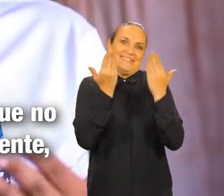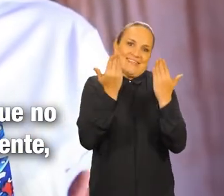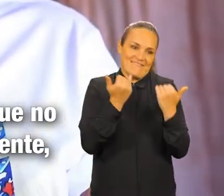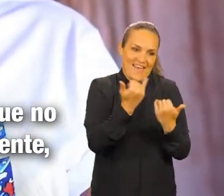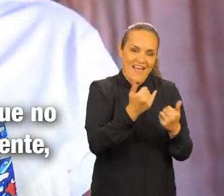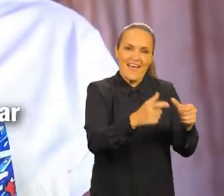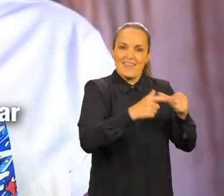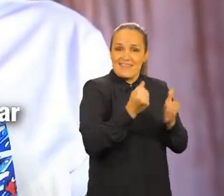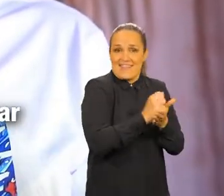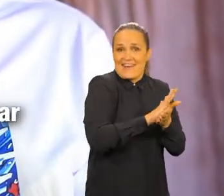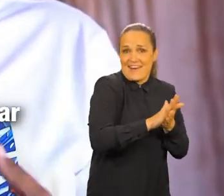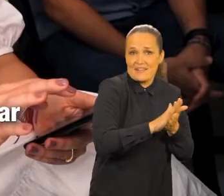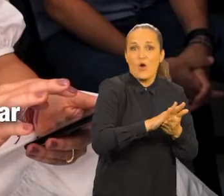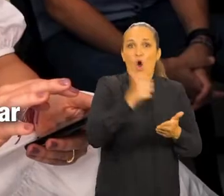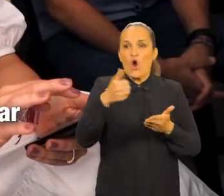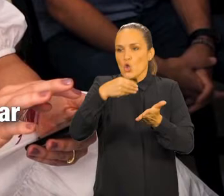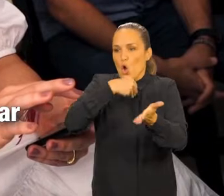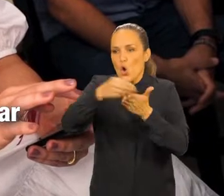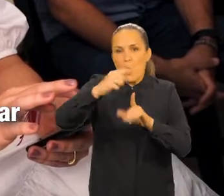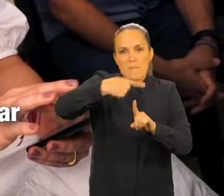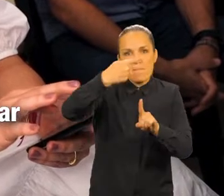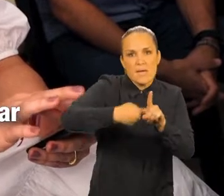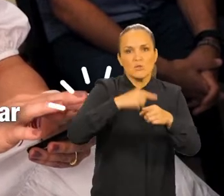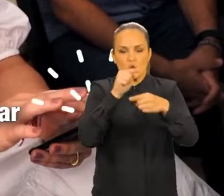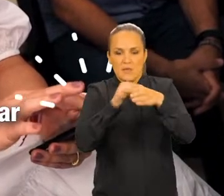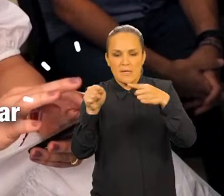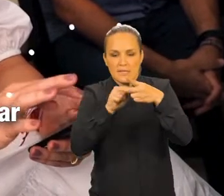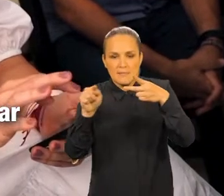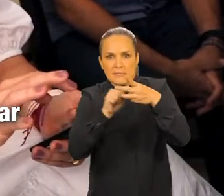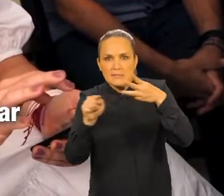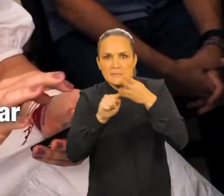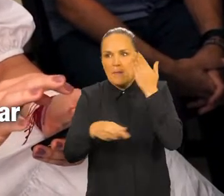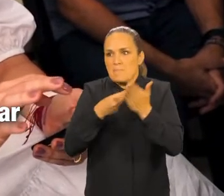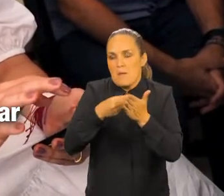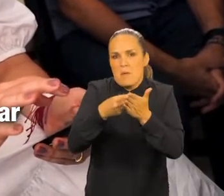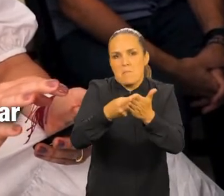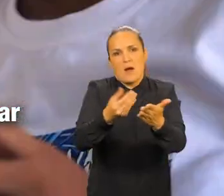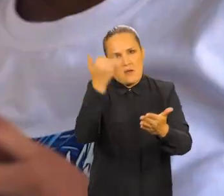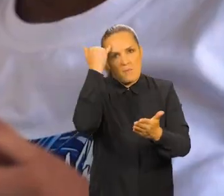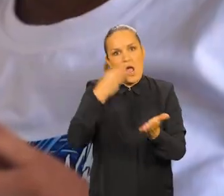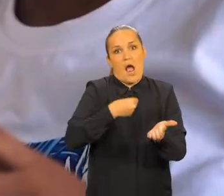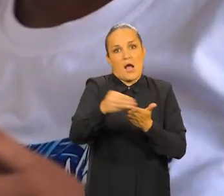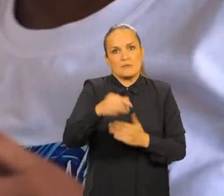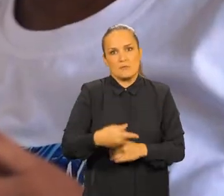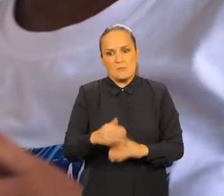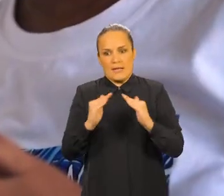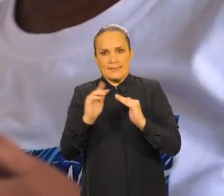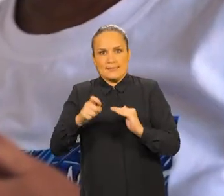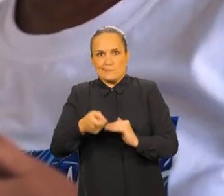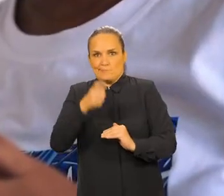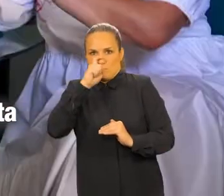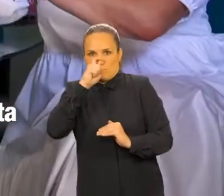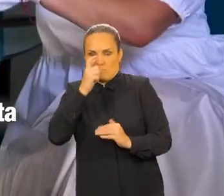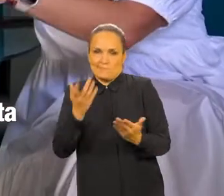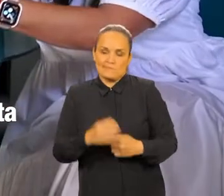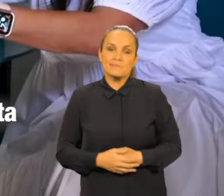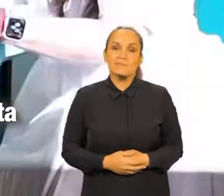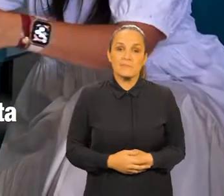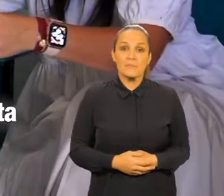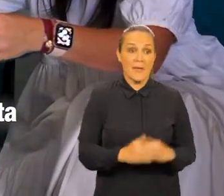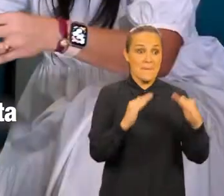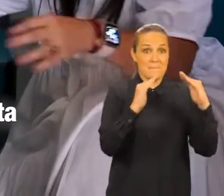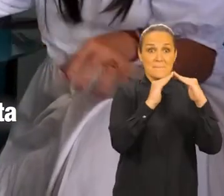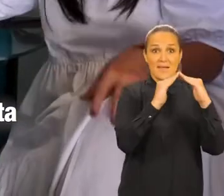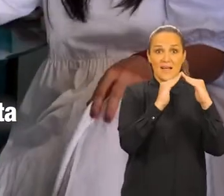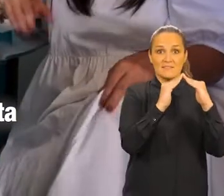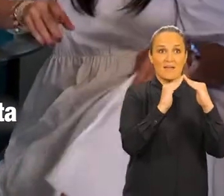semanalmente, no tenemos que estar gastando en comprar un plan de datos mensual que es un gasto, que es un gasto más para la casa. Gracias al